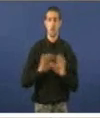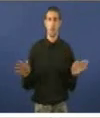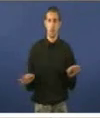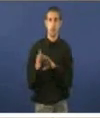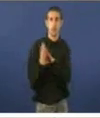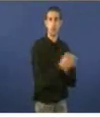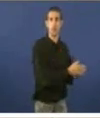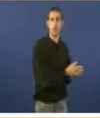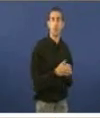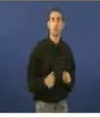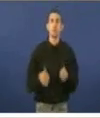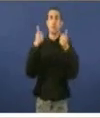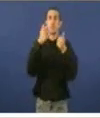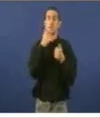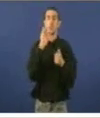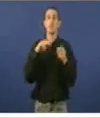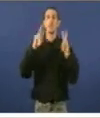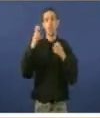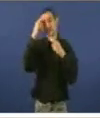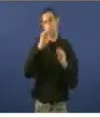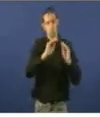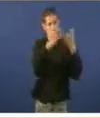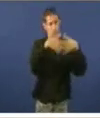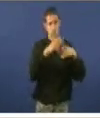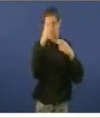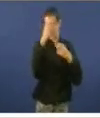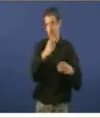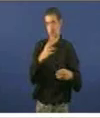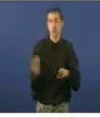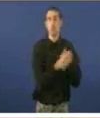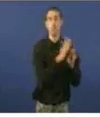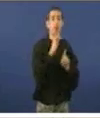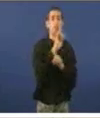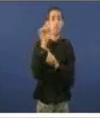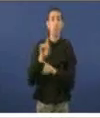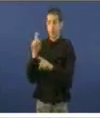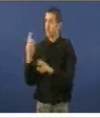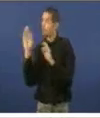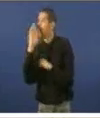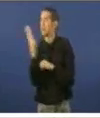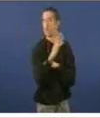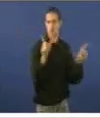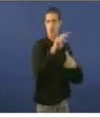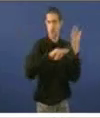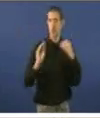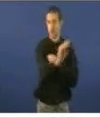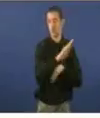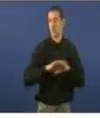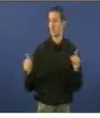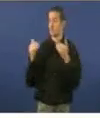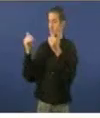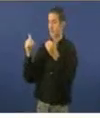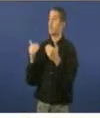máis que decir que respetar esa organización e funcionamento, e decir que se ten que facer preguntas, as dirís onde ten que facerlas. Moitas gracias, señor